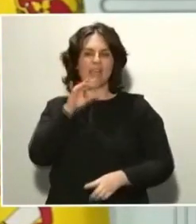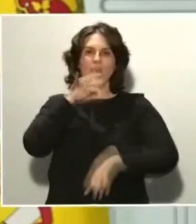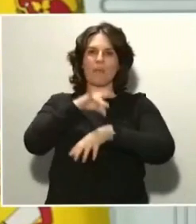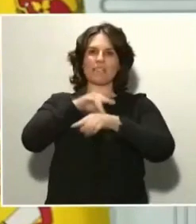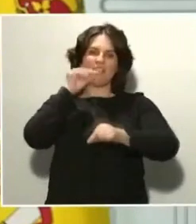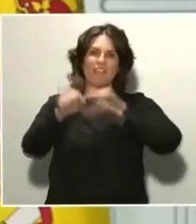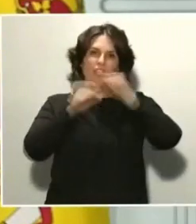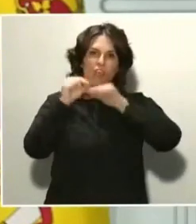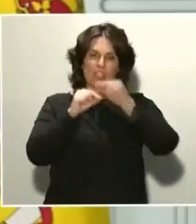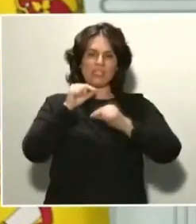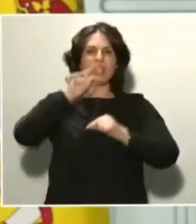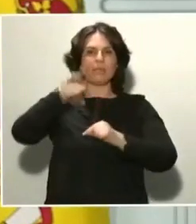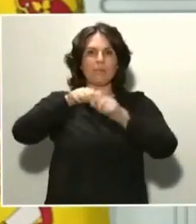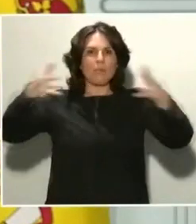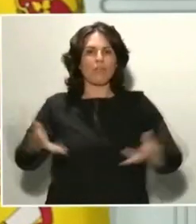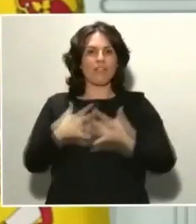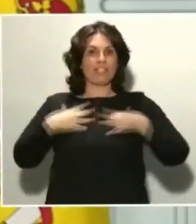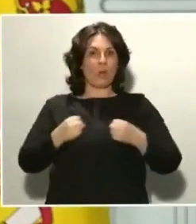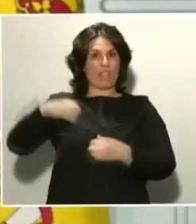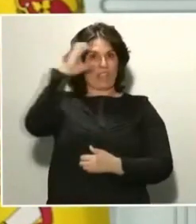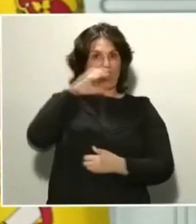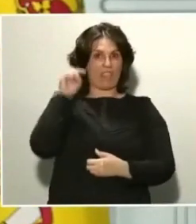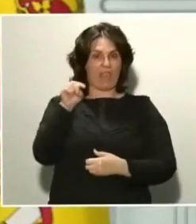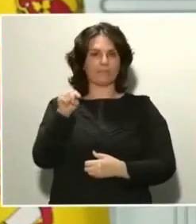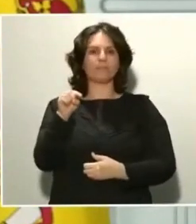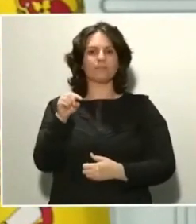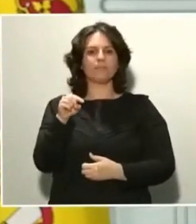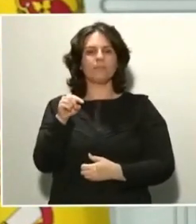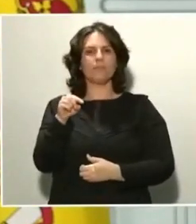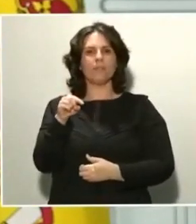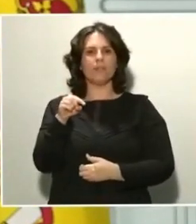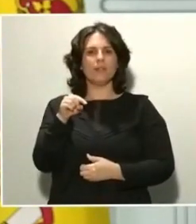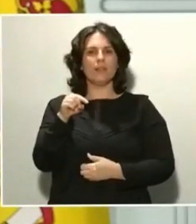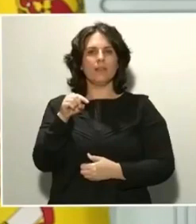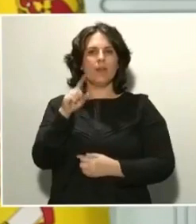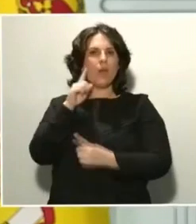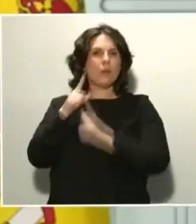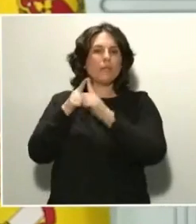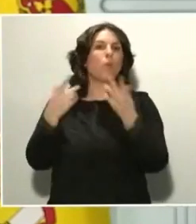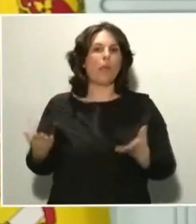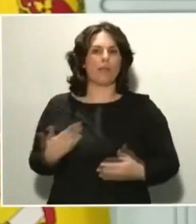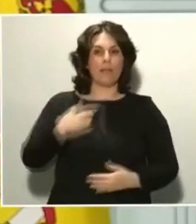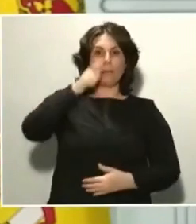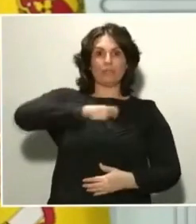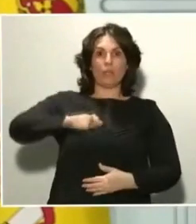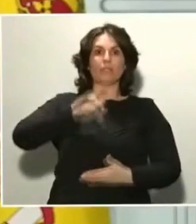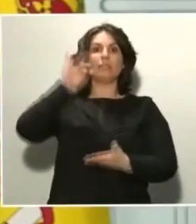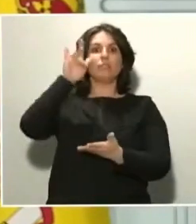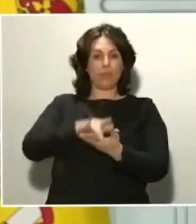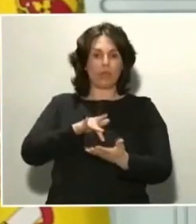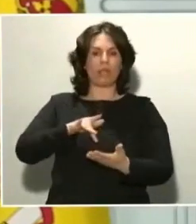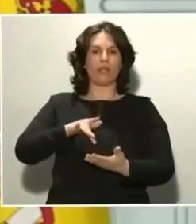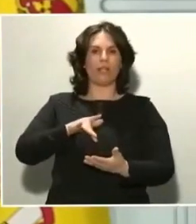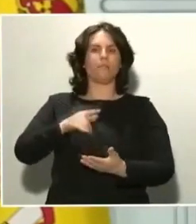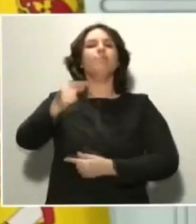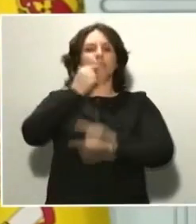la Salud y la Ciencia, que tiene como objetivo tratar a enfermos confirmados por COVID-19 no graves y que puede